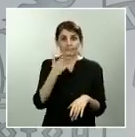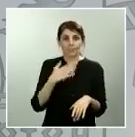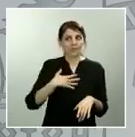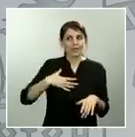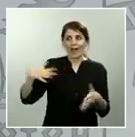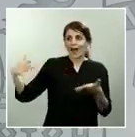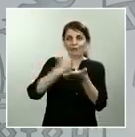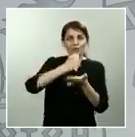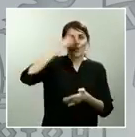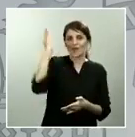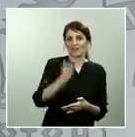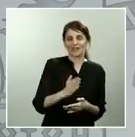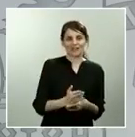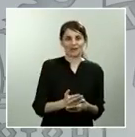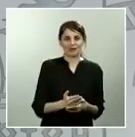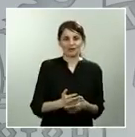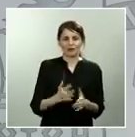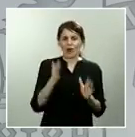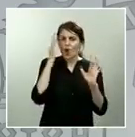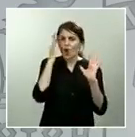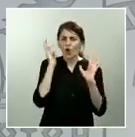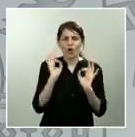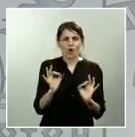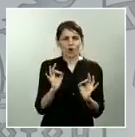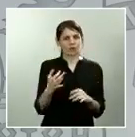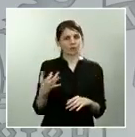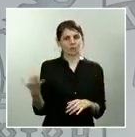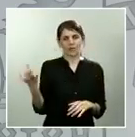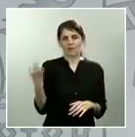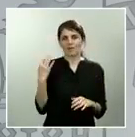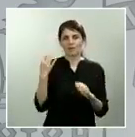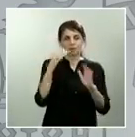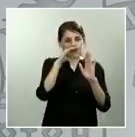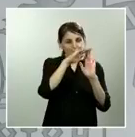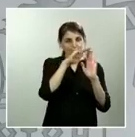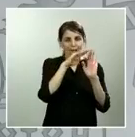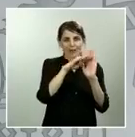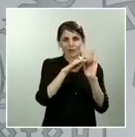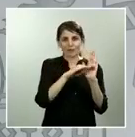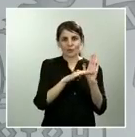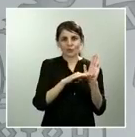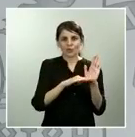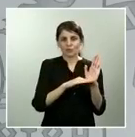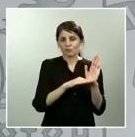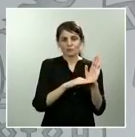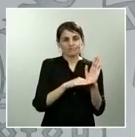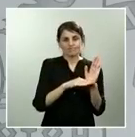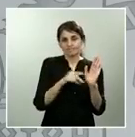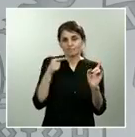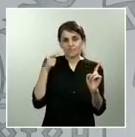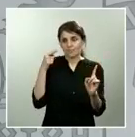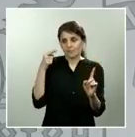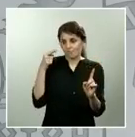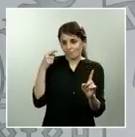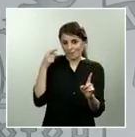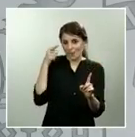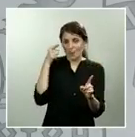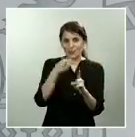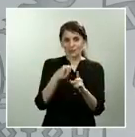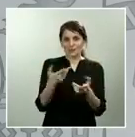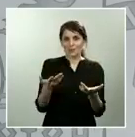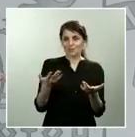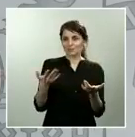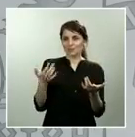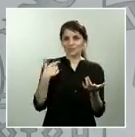adoptar parámetros que permitan transitar ese mecanismo desde luego teniendo en cuenta esas circunstancias